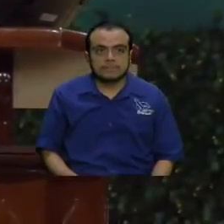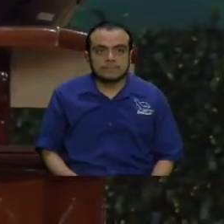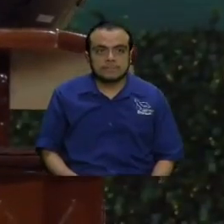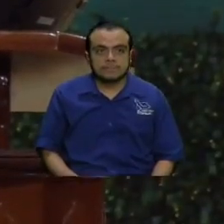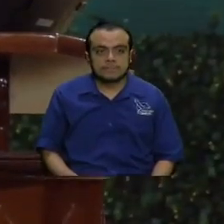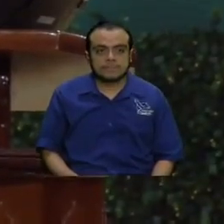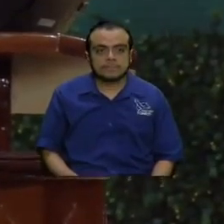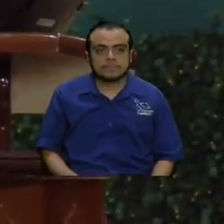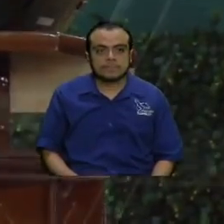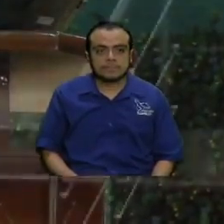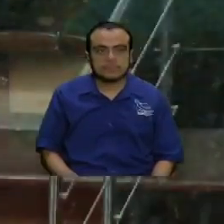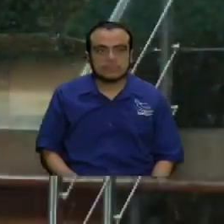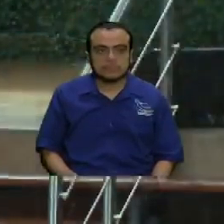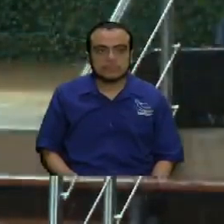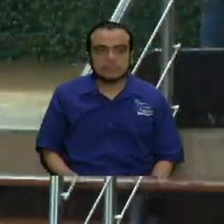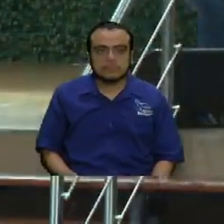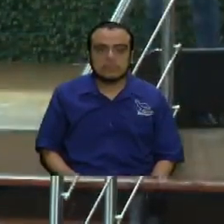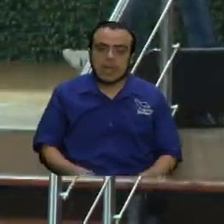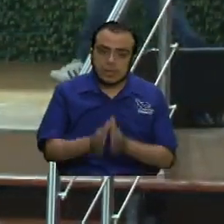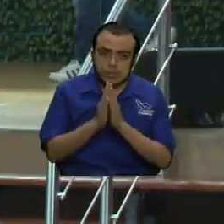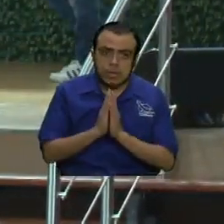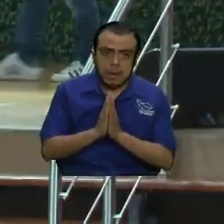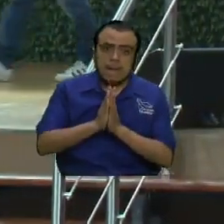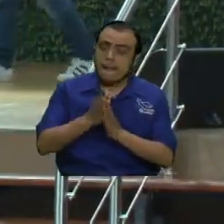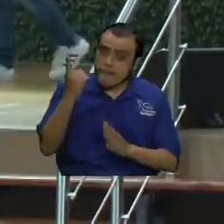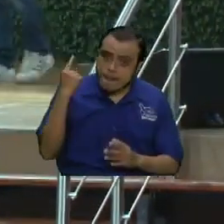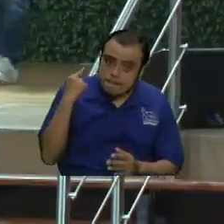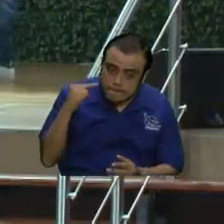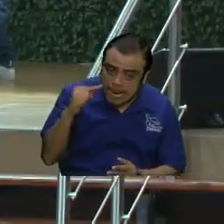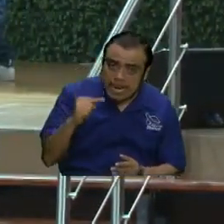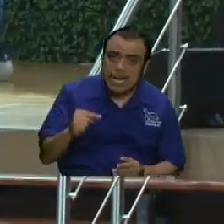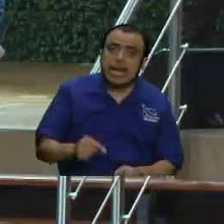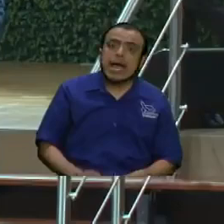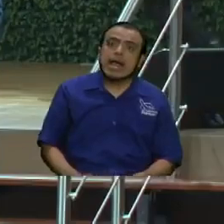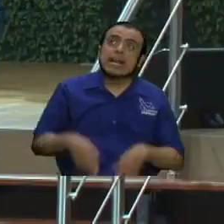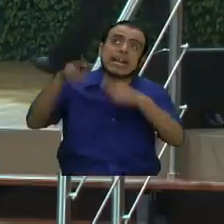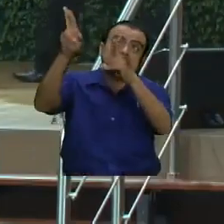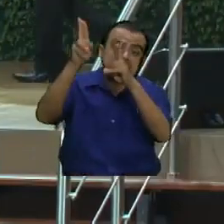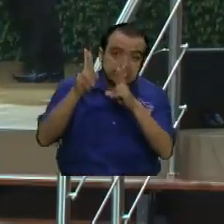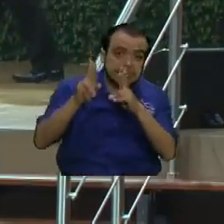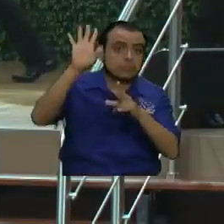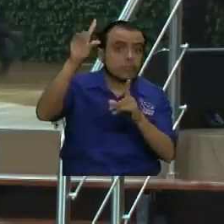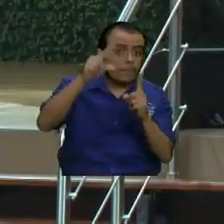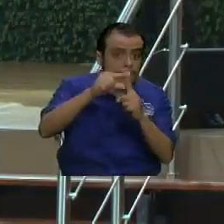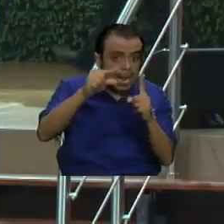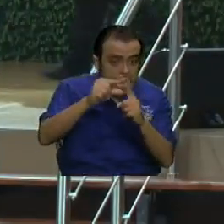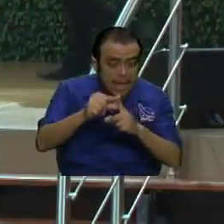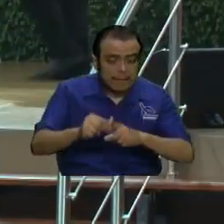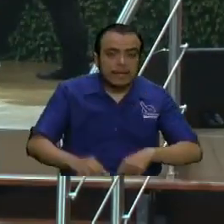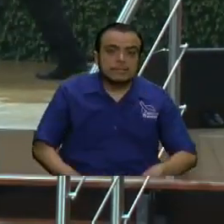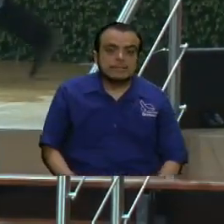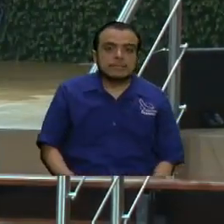Vamos a hacer una oración para considerar la palabra de una